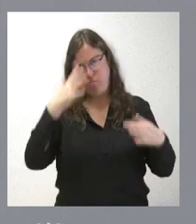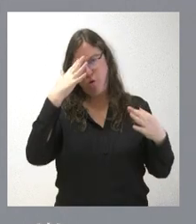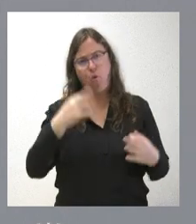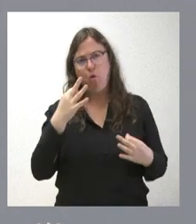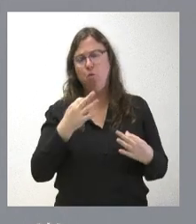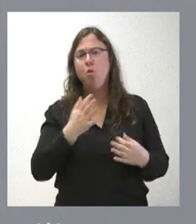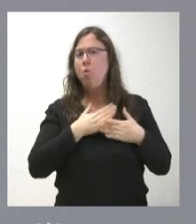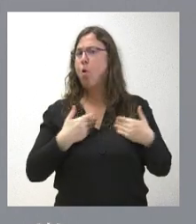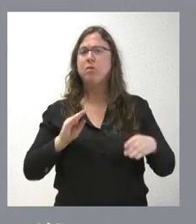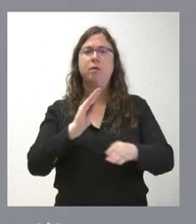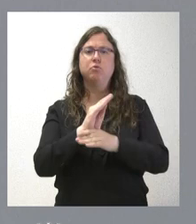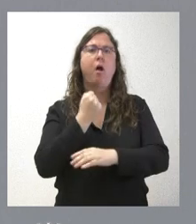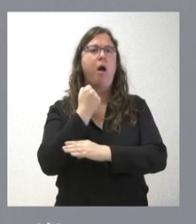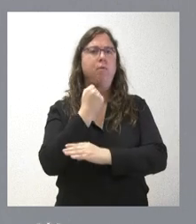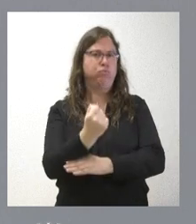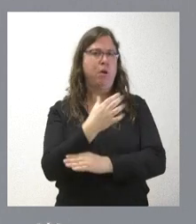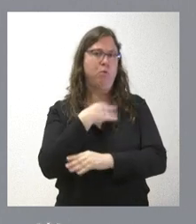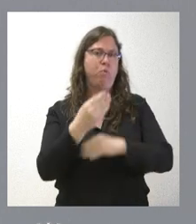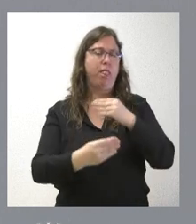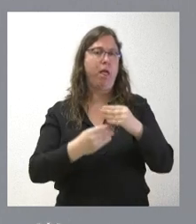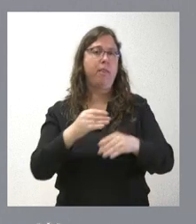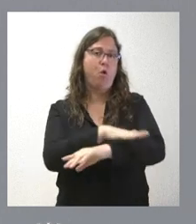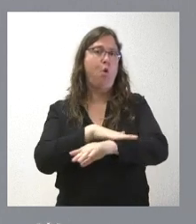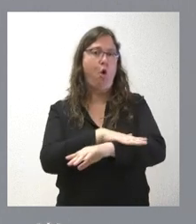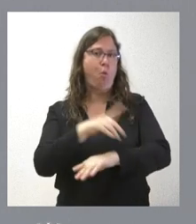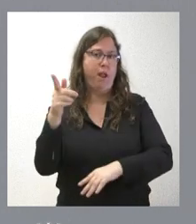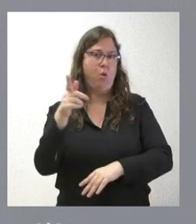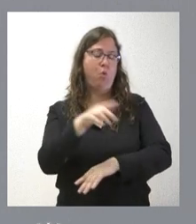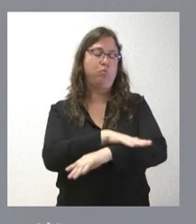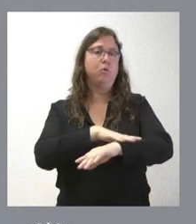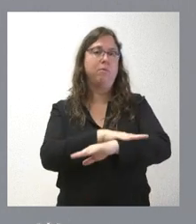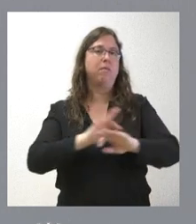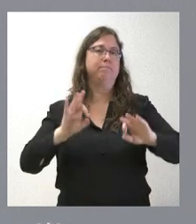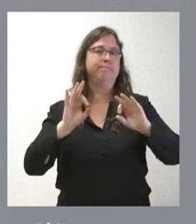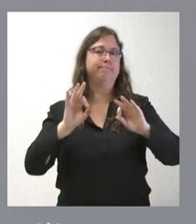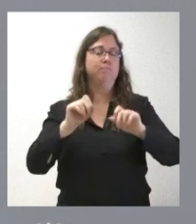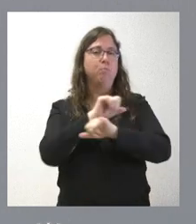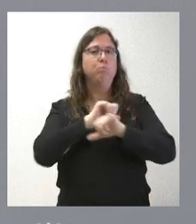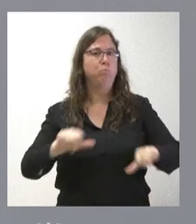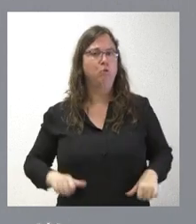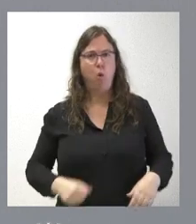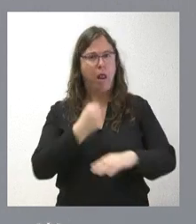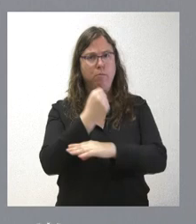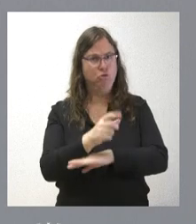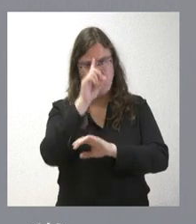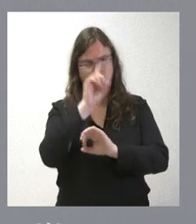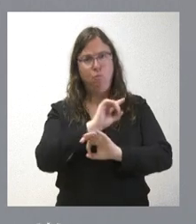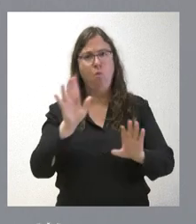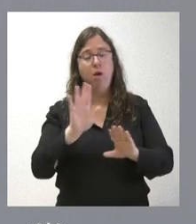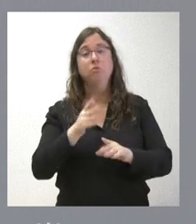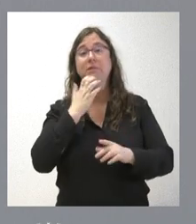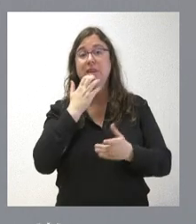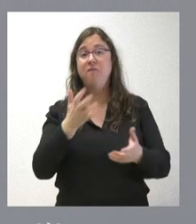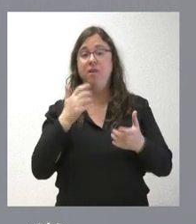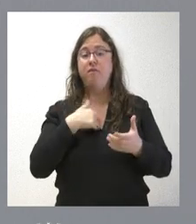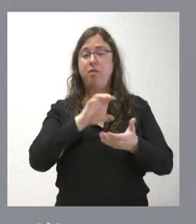hacer por parte del Gobierno de Portugal y que pueda beneficiar a Castilla y León.